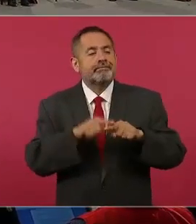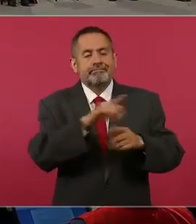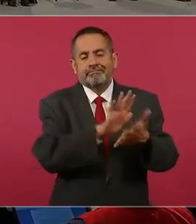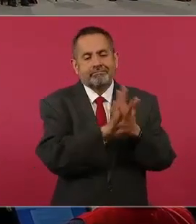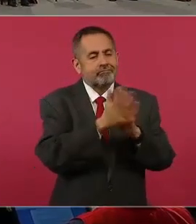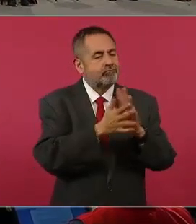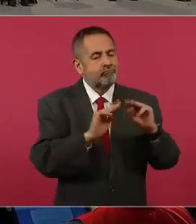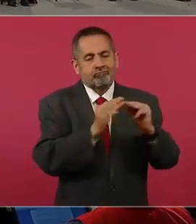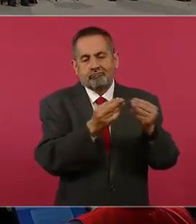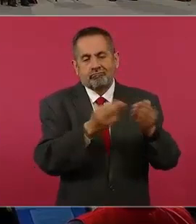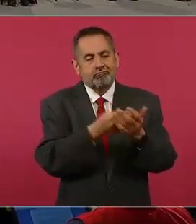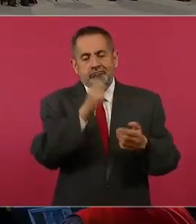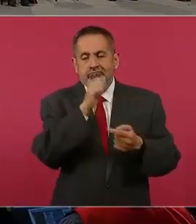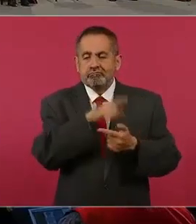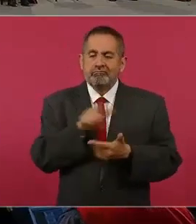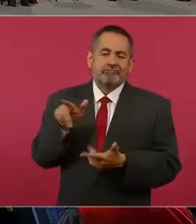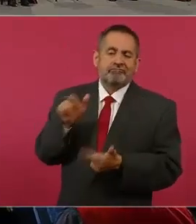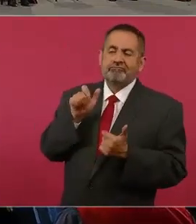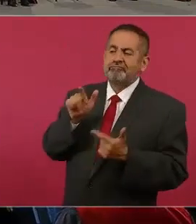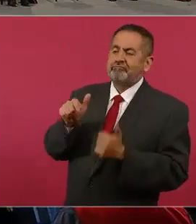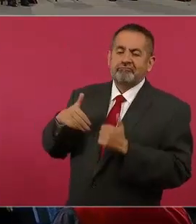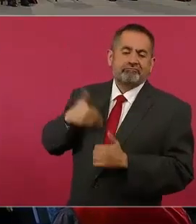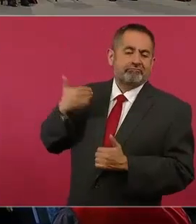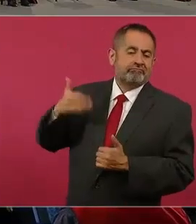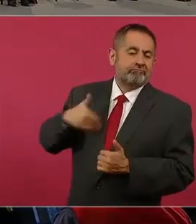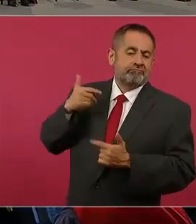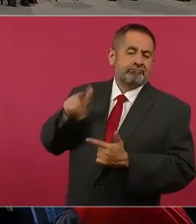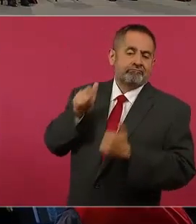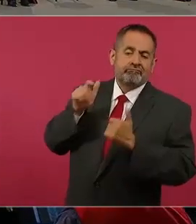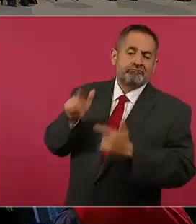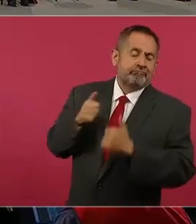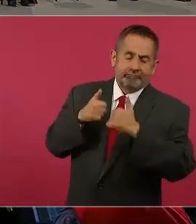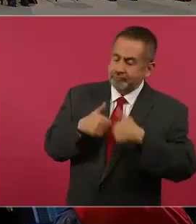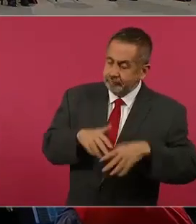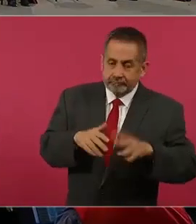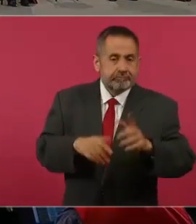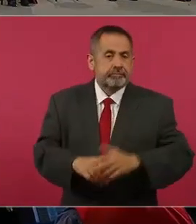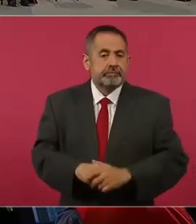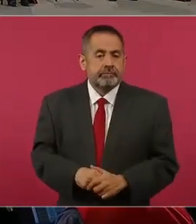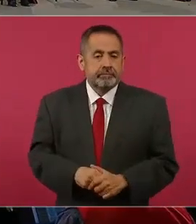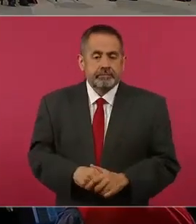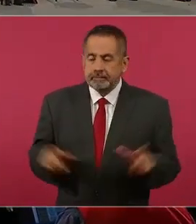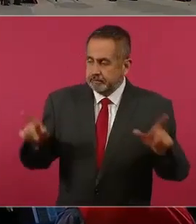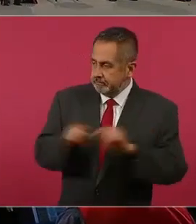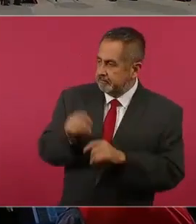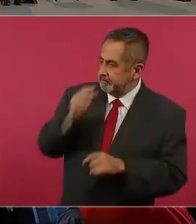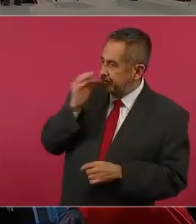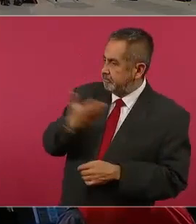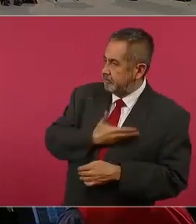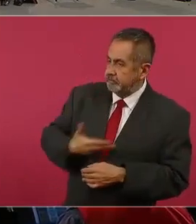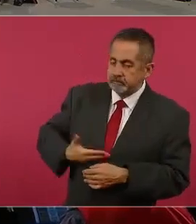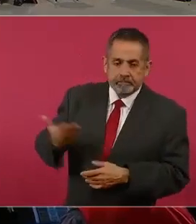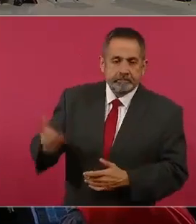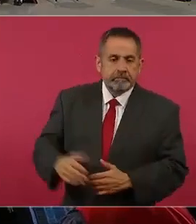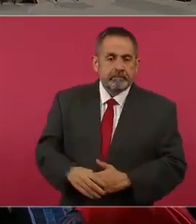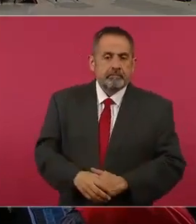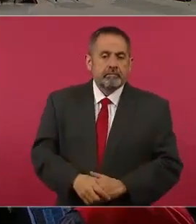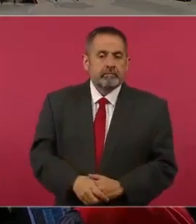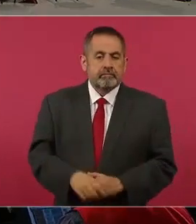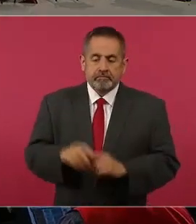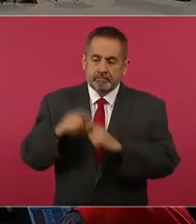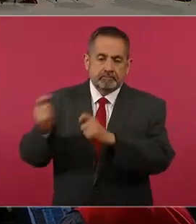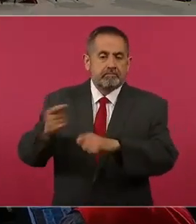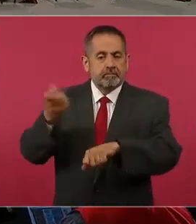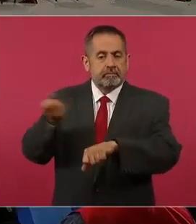delincuencia organizada, obteniendo recursos también para su sustento. Eso es todo, señor presidente. Se ha dado la